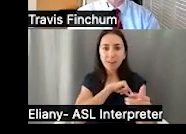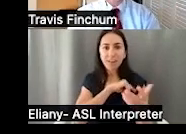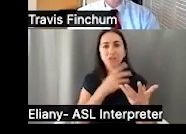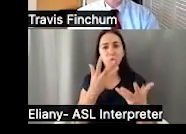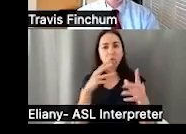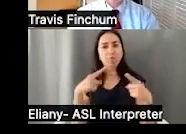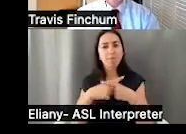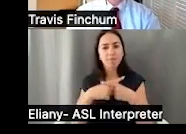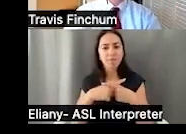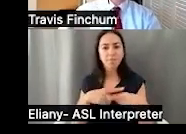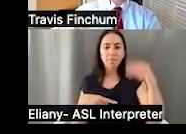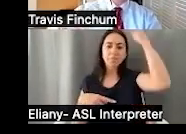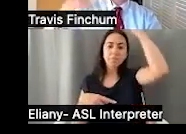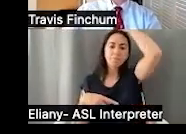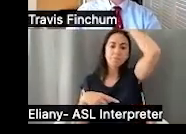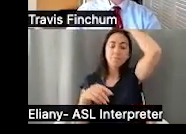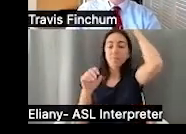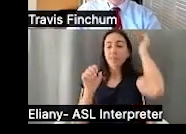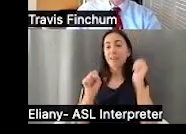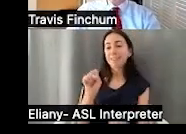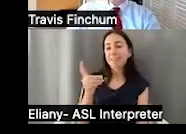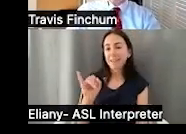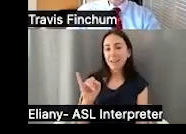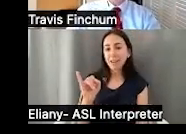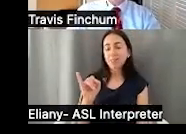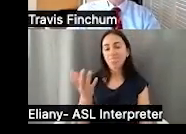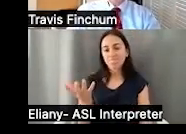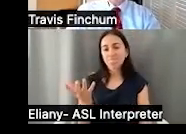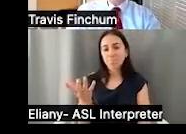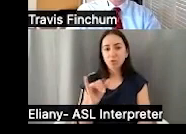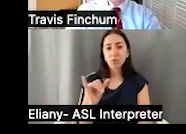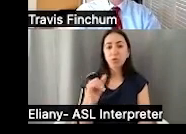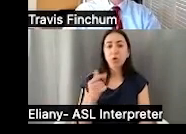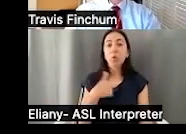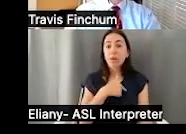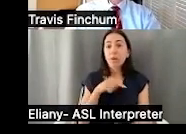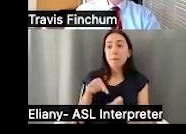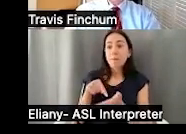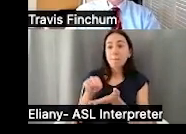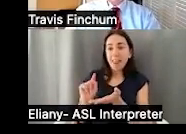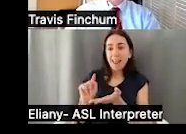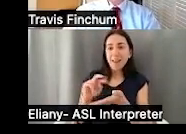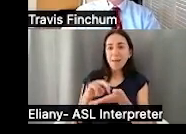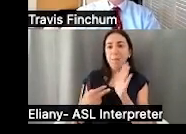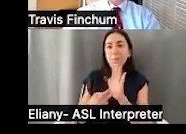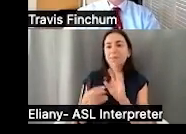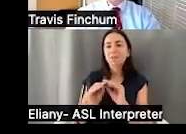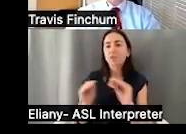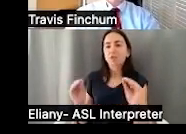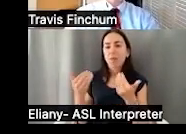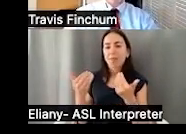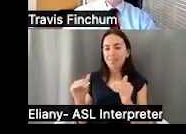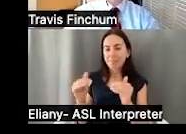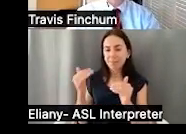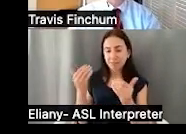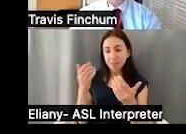Entonces, he mencionado el beneficio de discapacidad en SSDI, SSDI, pero debido a que pagamos por este beneficio, no hay